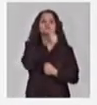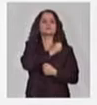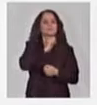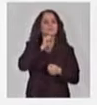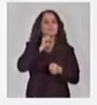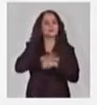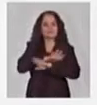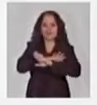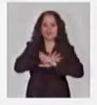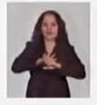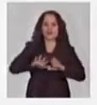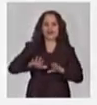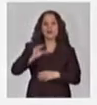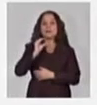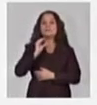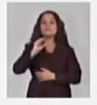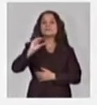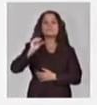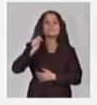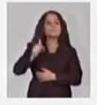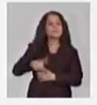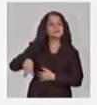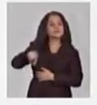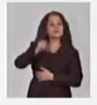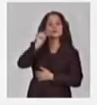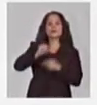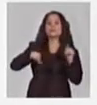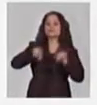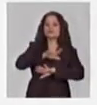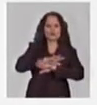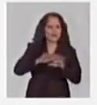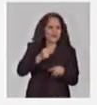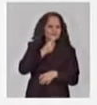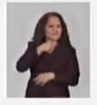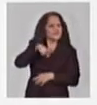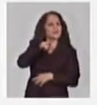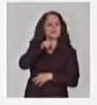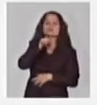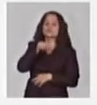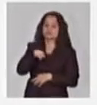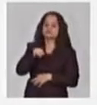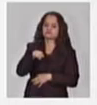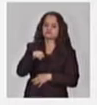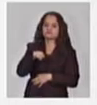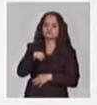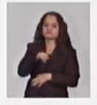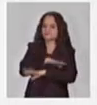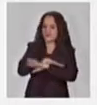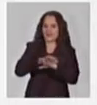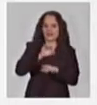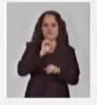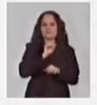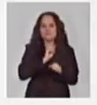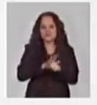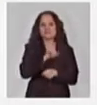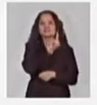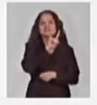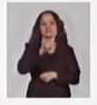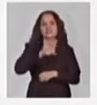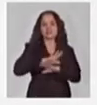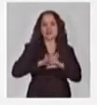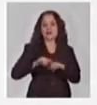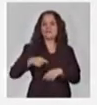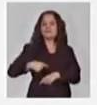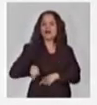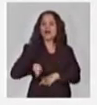pago de las pensiones del mes de enero, que ya son las nuevas pensiones. Llegarán a los nuevos pensionados con su nuevo... Llegarán al fin de año